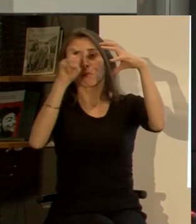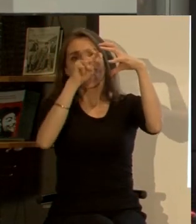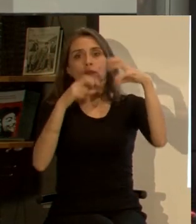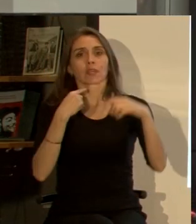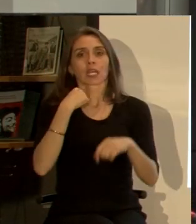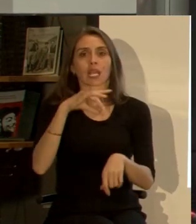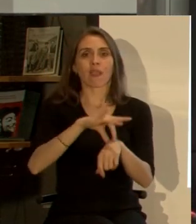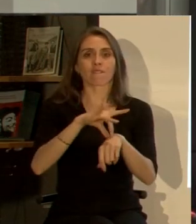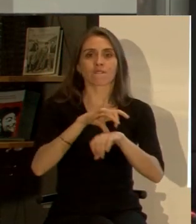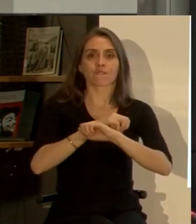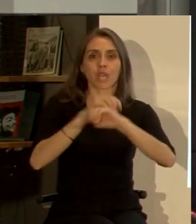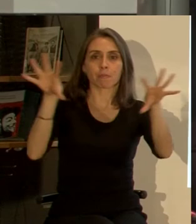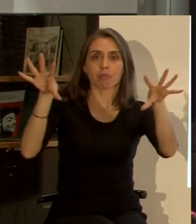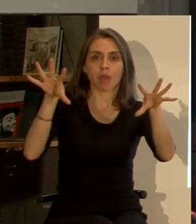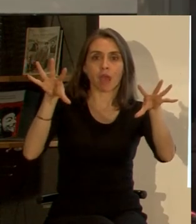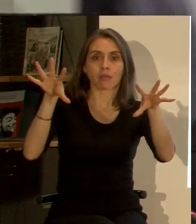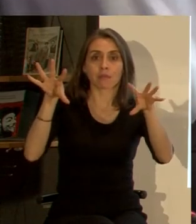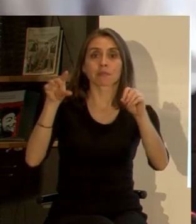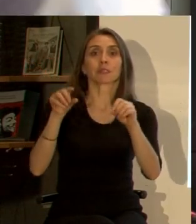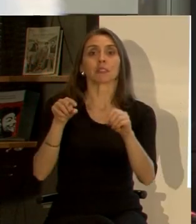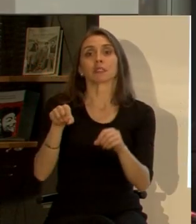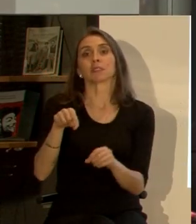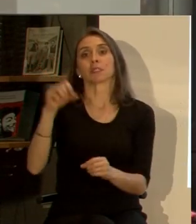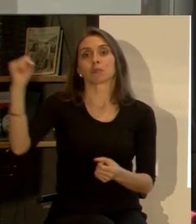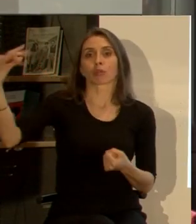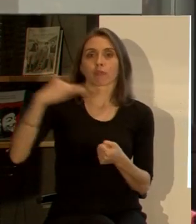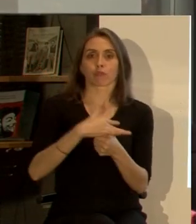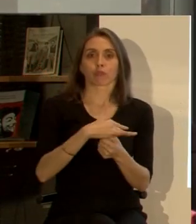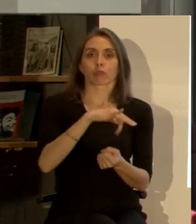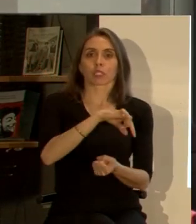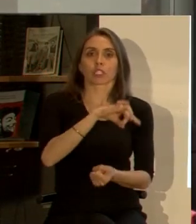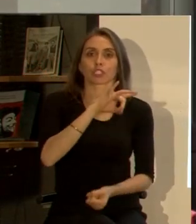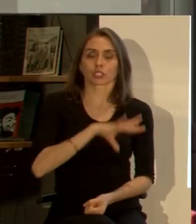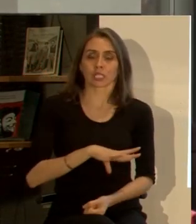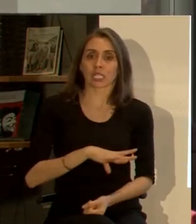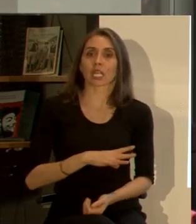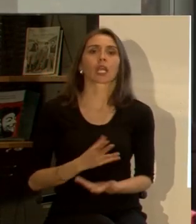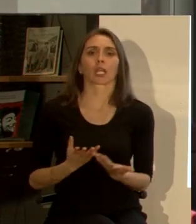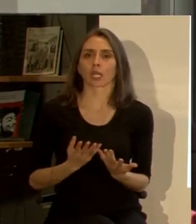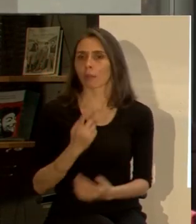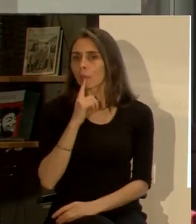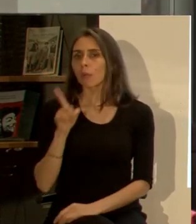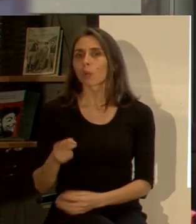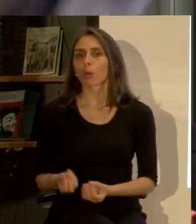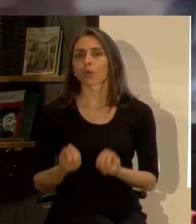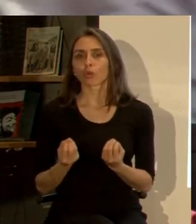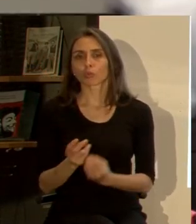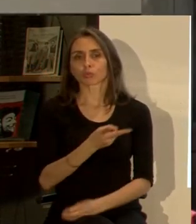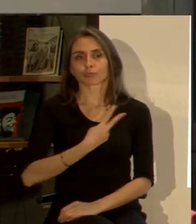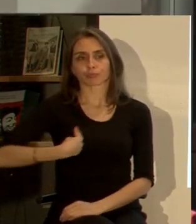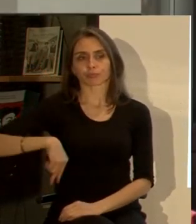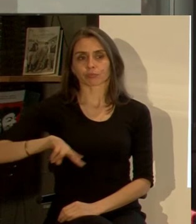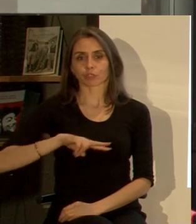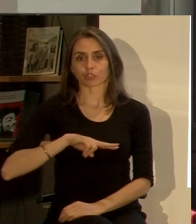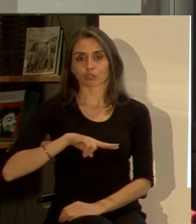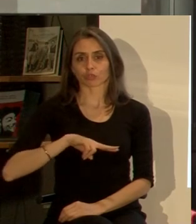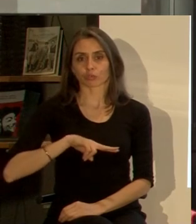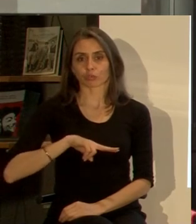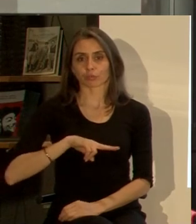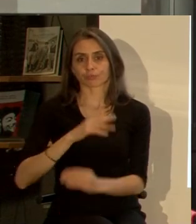en epidemias y en enfermedades en nuestro país entonces la pregunta es cómo nosotros tenemos que